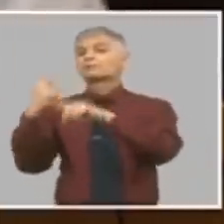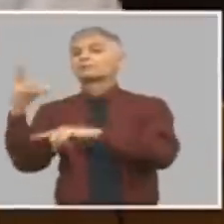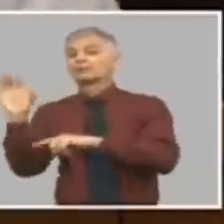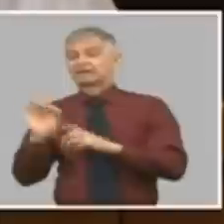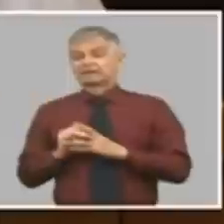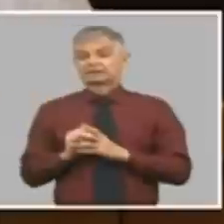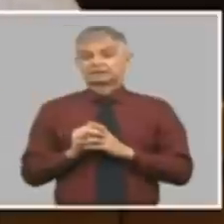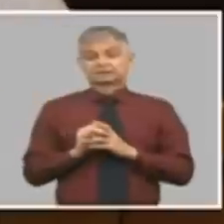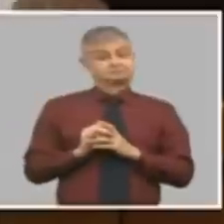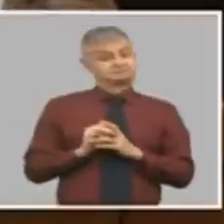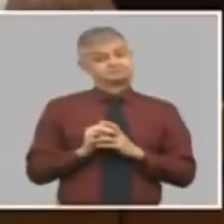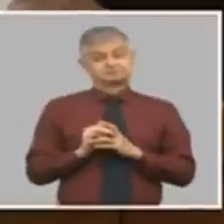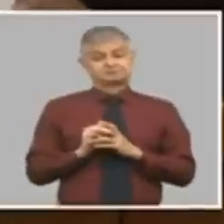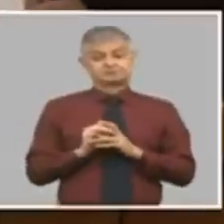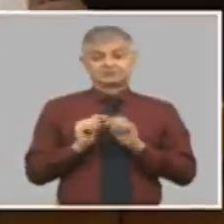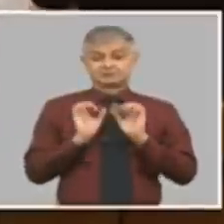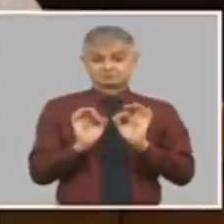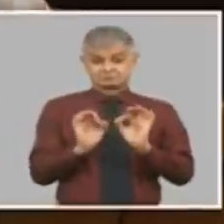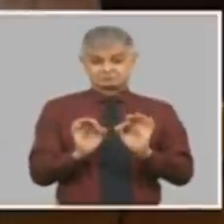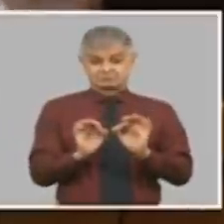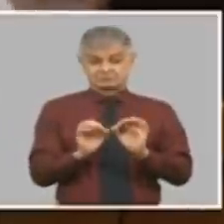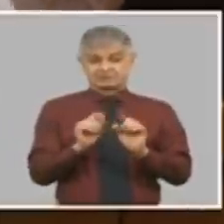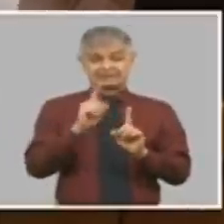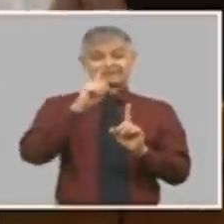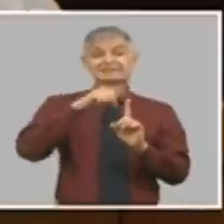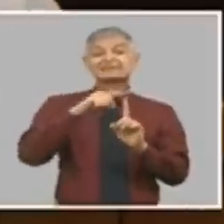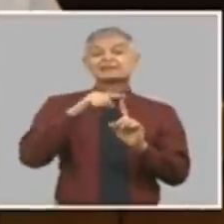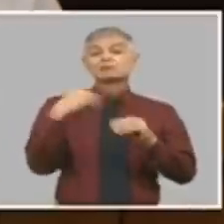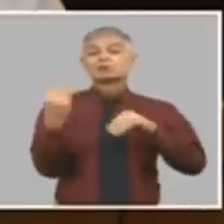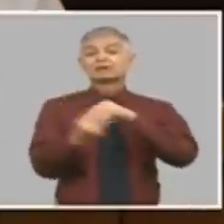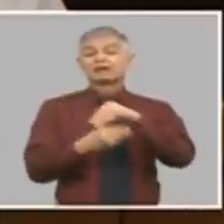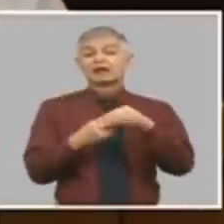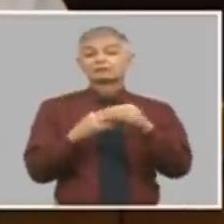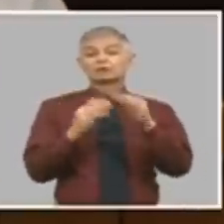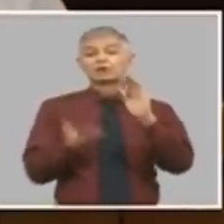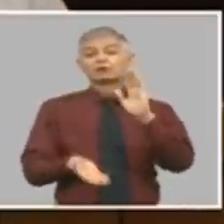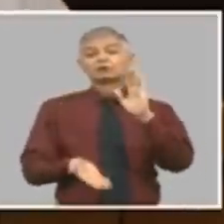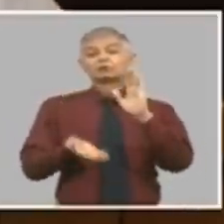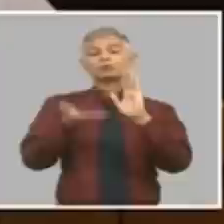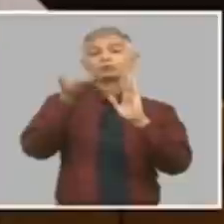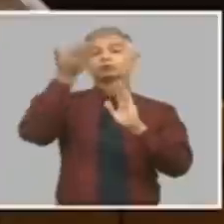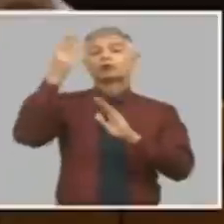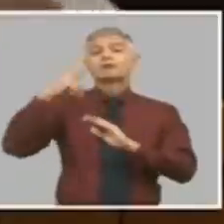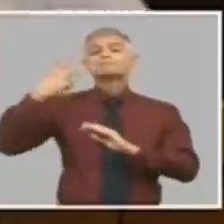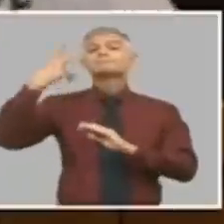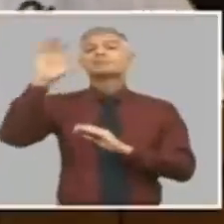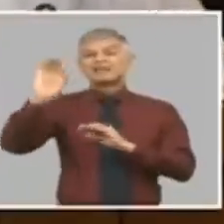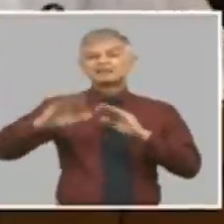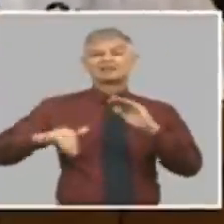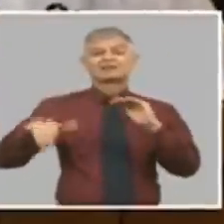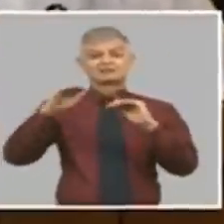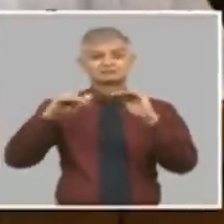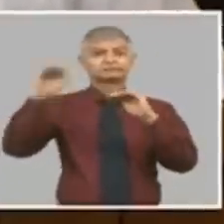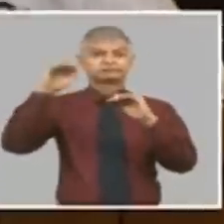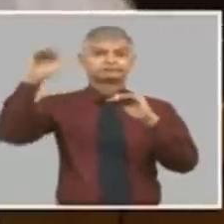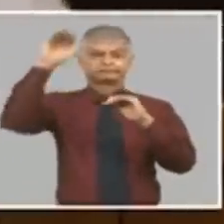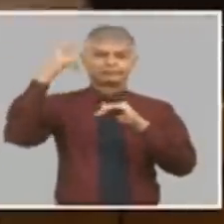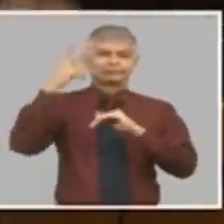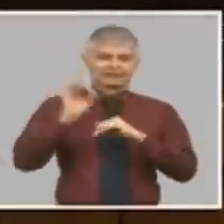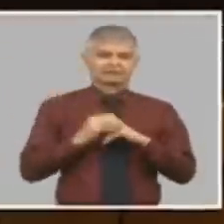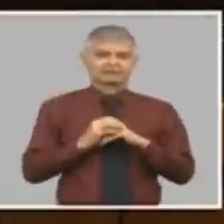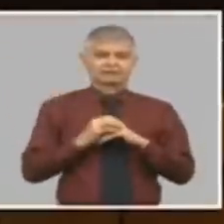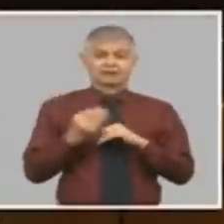sencillo el tipo de cambio subió veinte veces y si los precios crecen